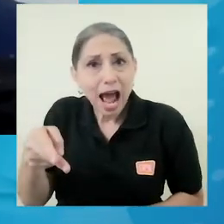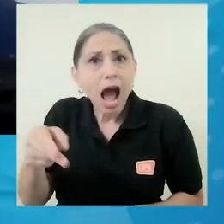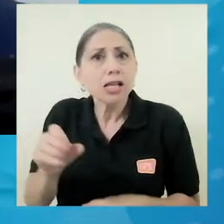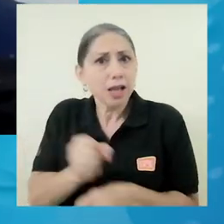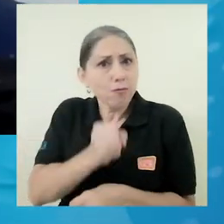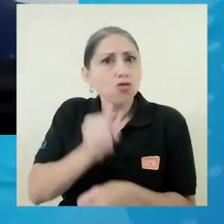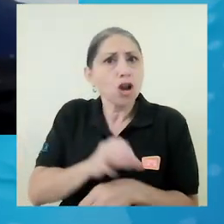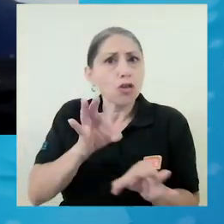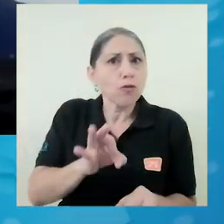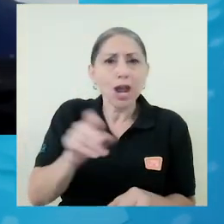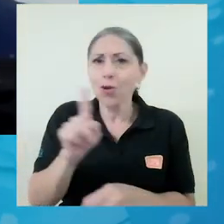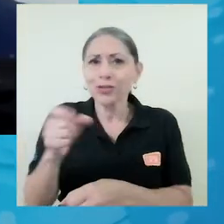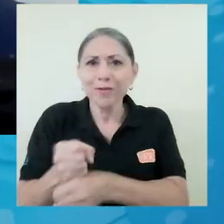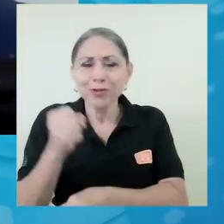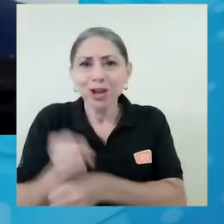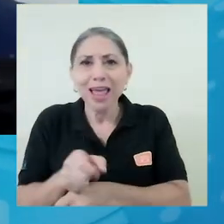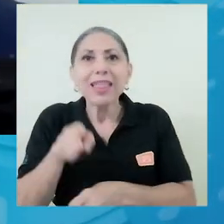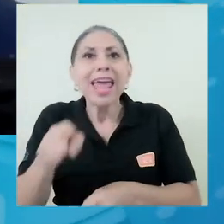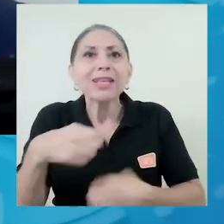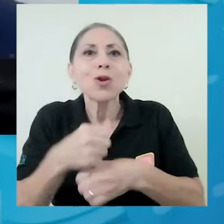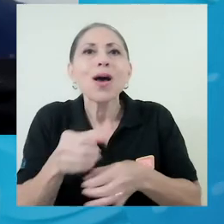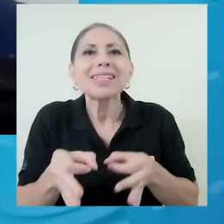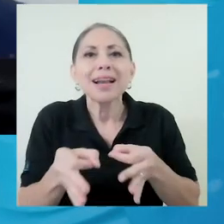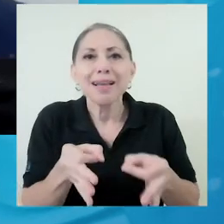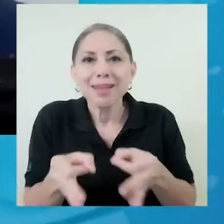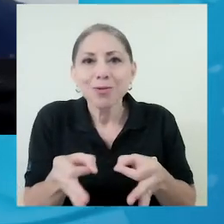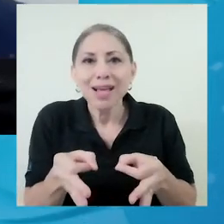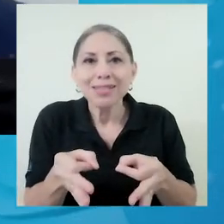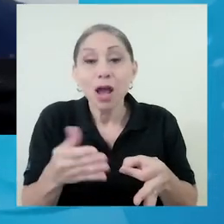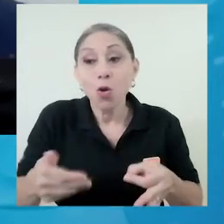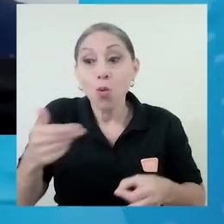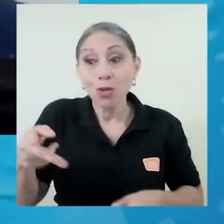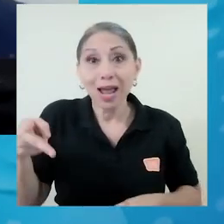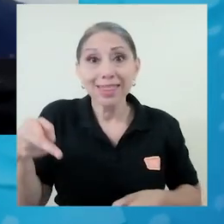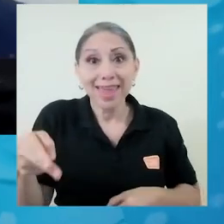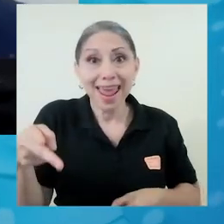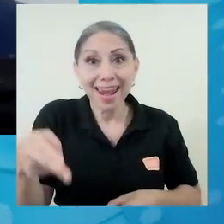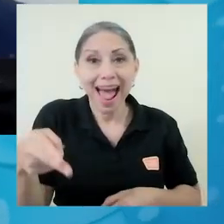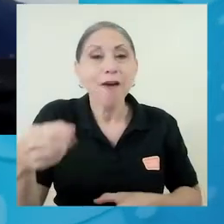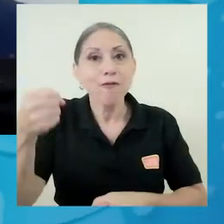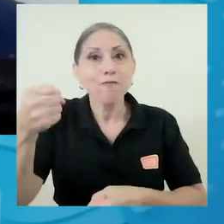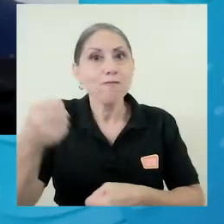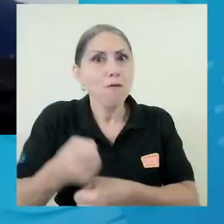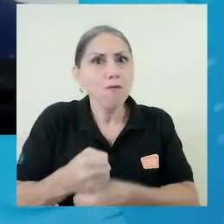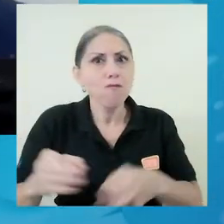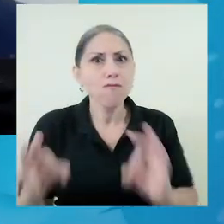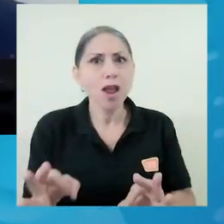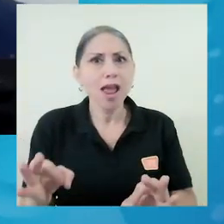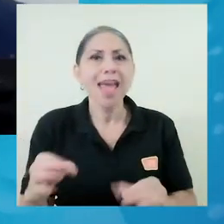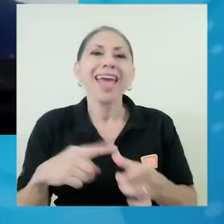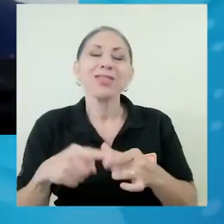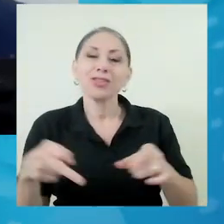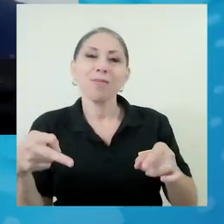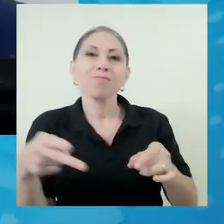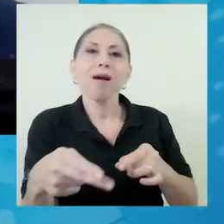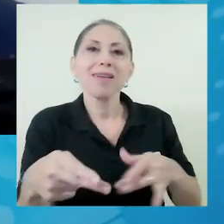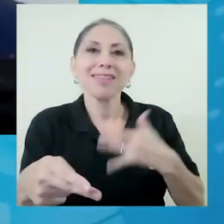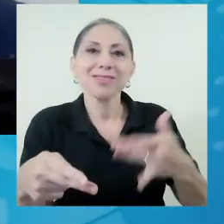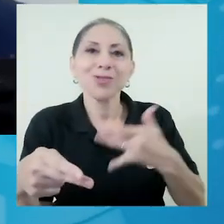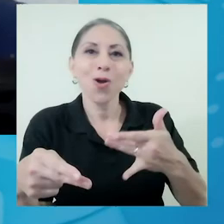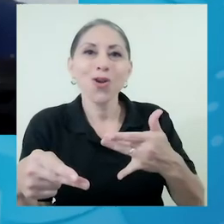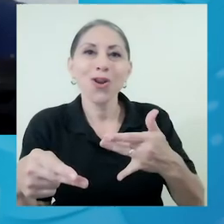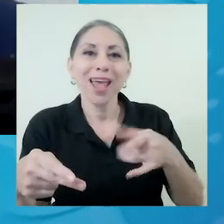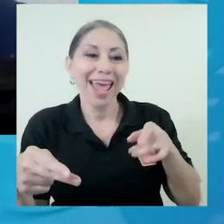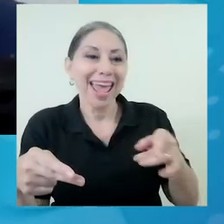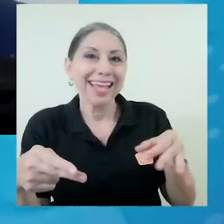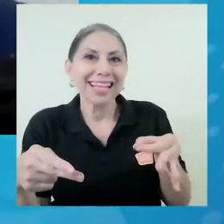no está funcionando. Y esto lo hacen las células, porque cuando la tijera funciona, va a cortar entonces ese sensor y va a